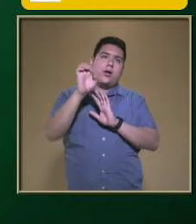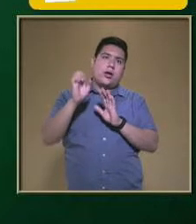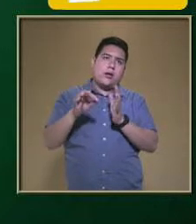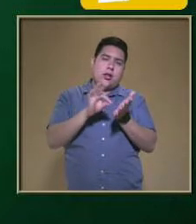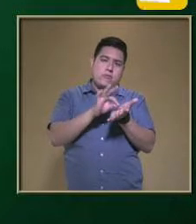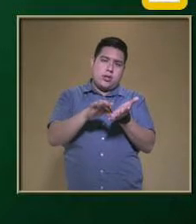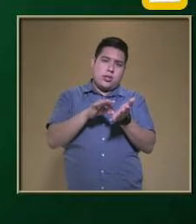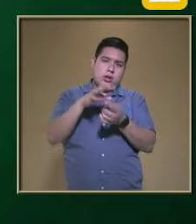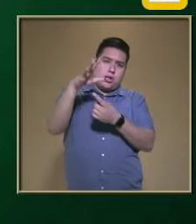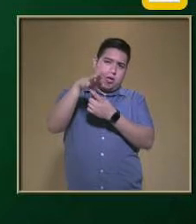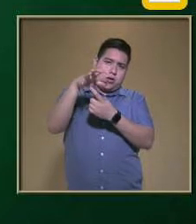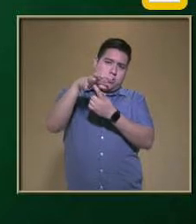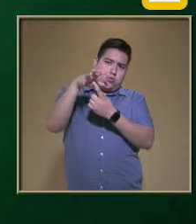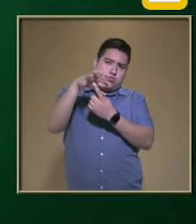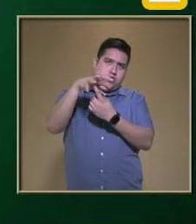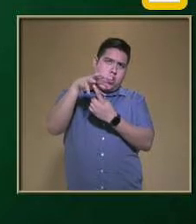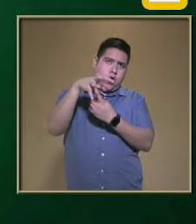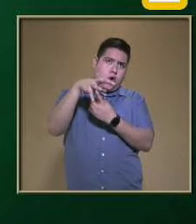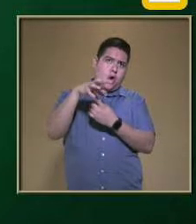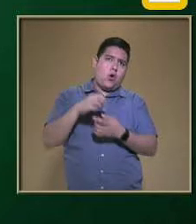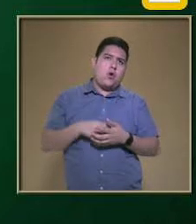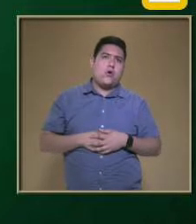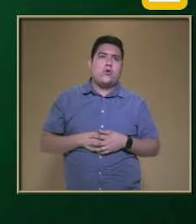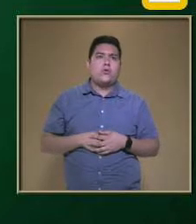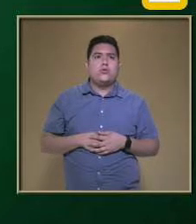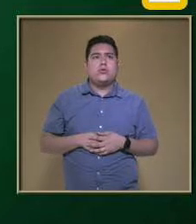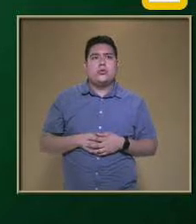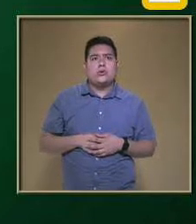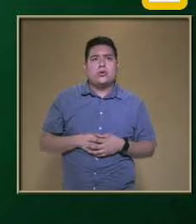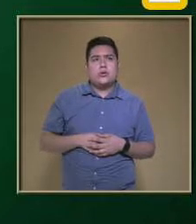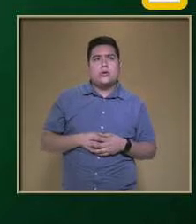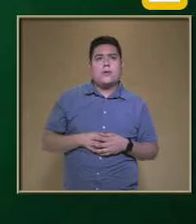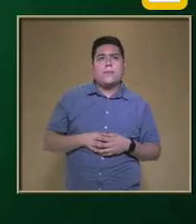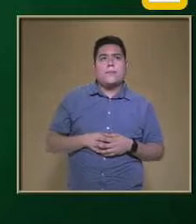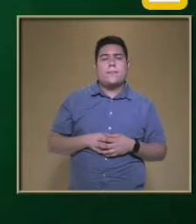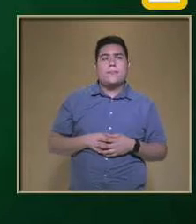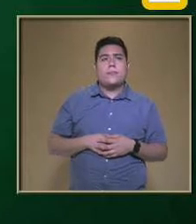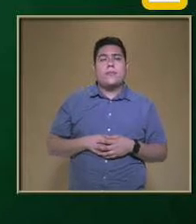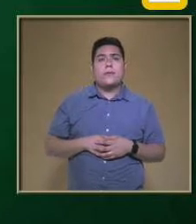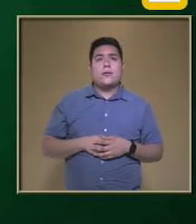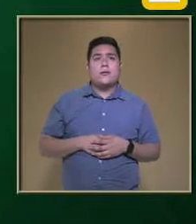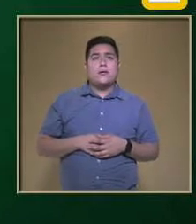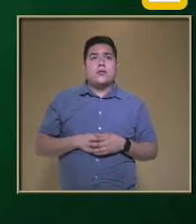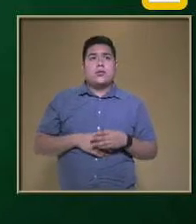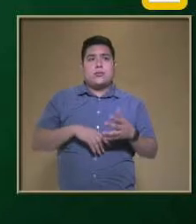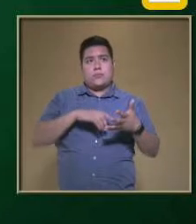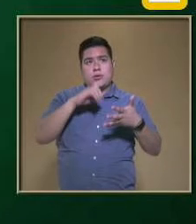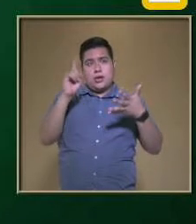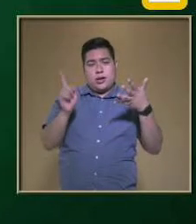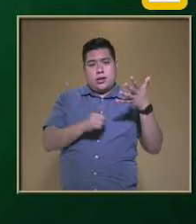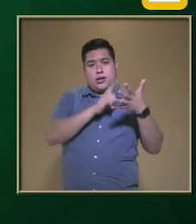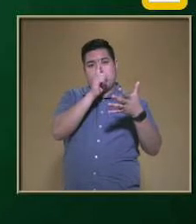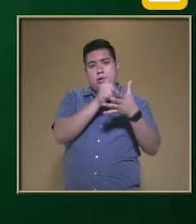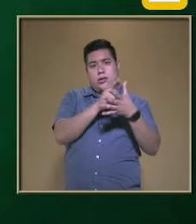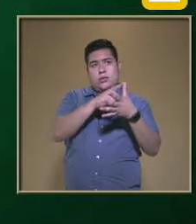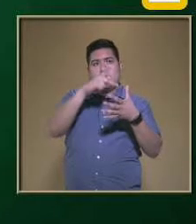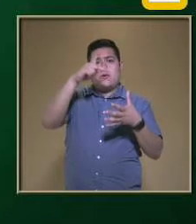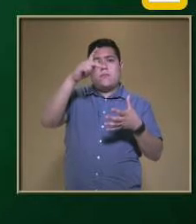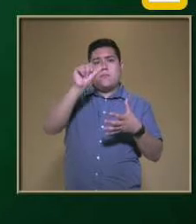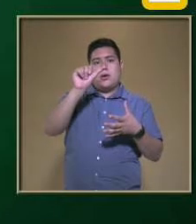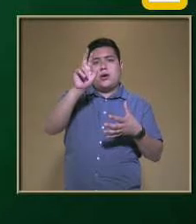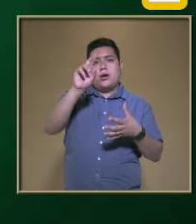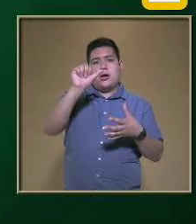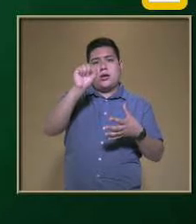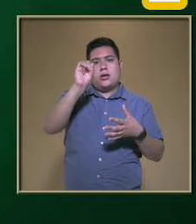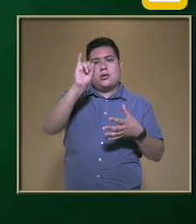a las bacterias Como las de la imagen Bacterias y hongos Y en el caso De otro tipo De nutrición Que realizan Otros seres vivos